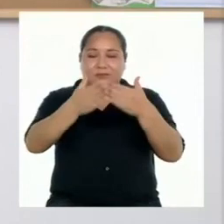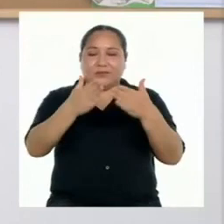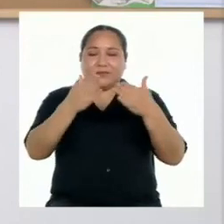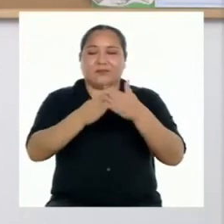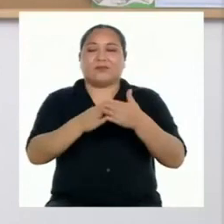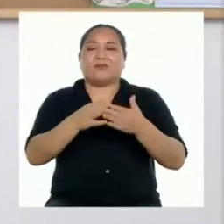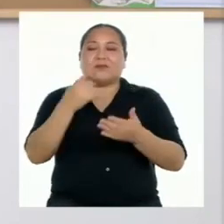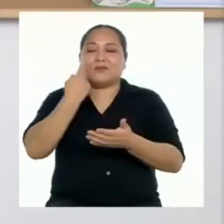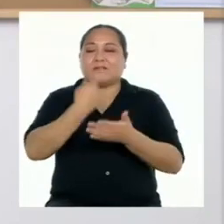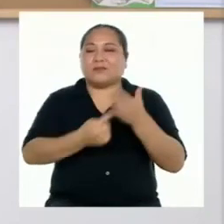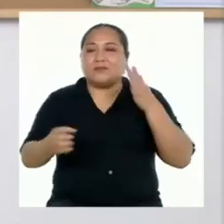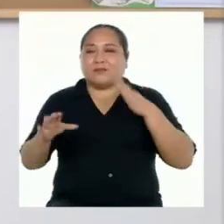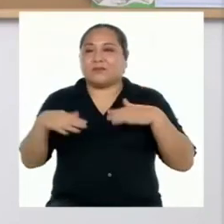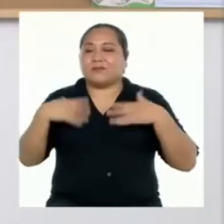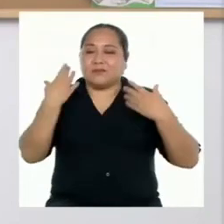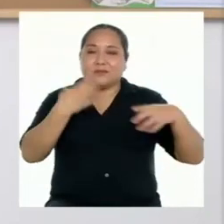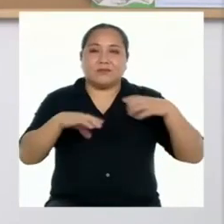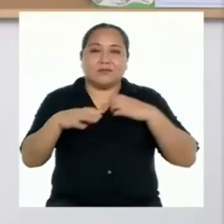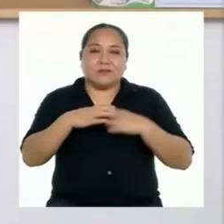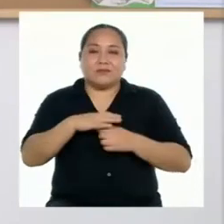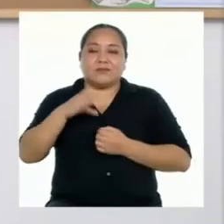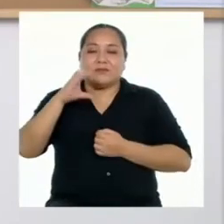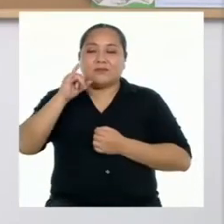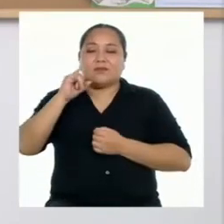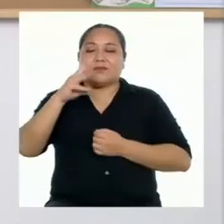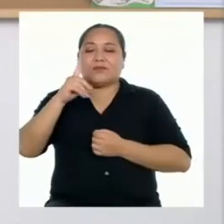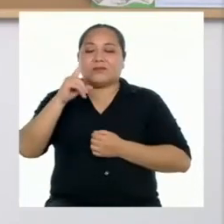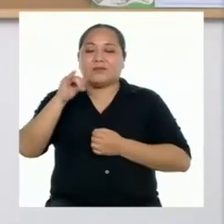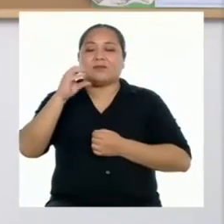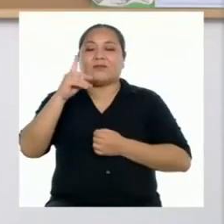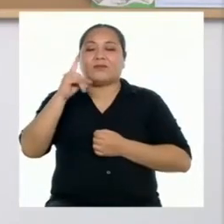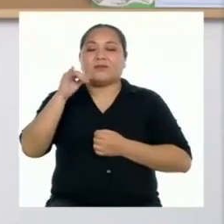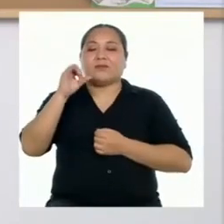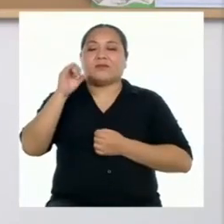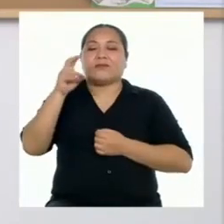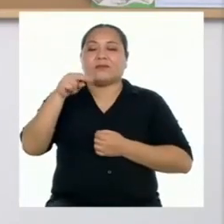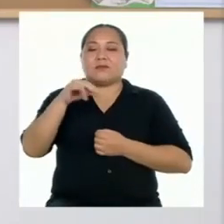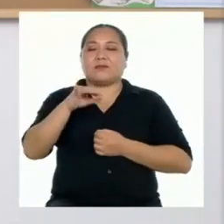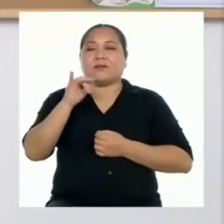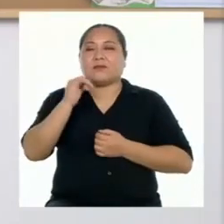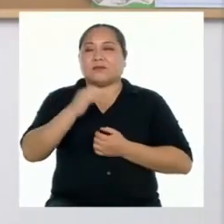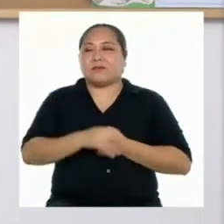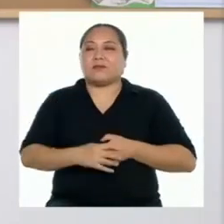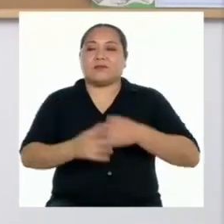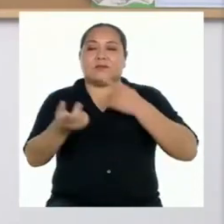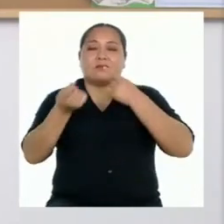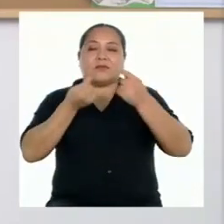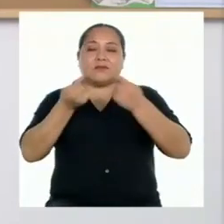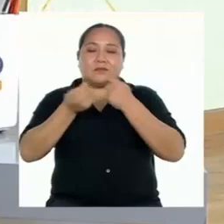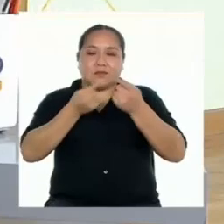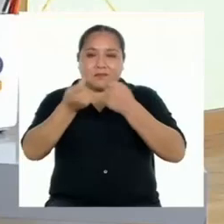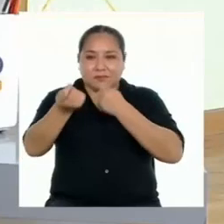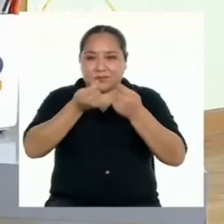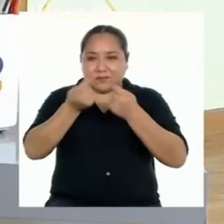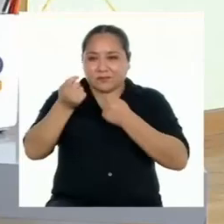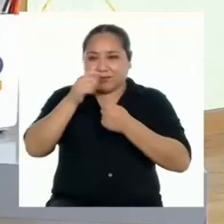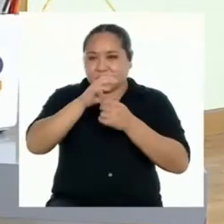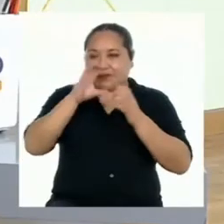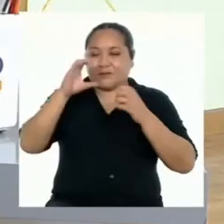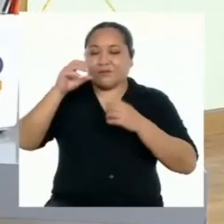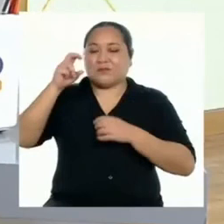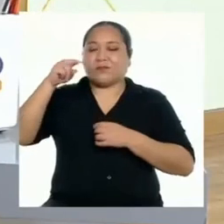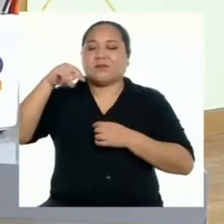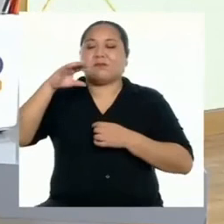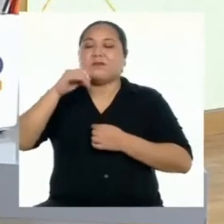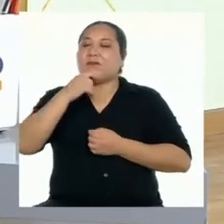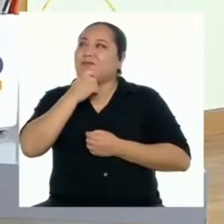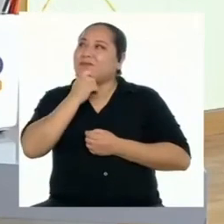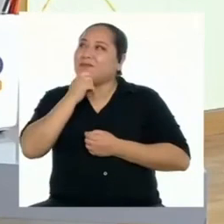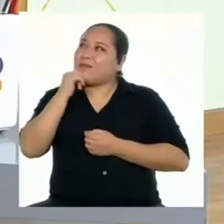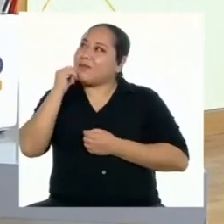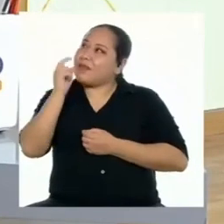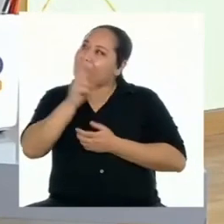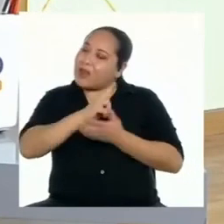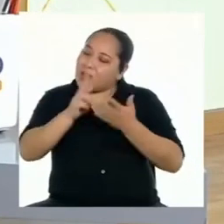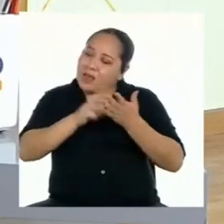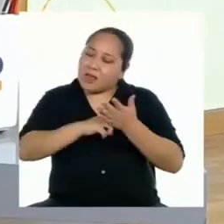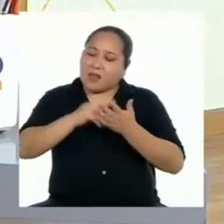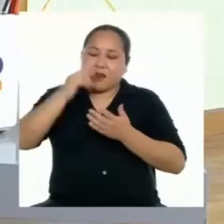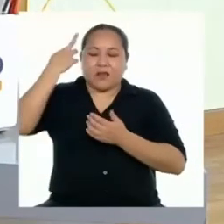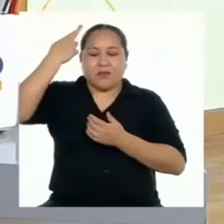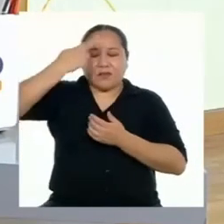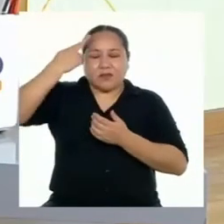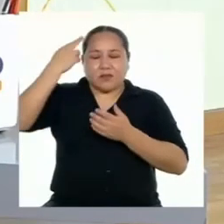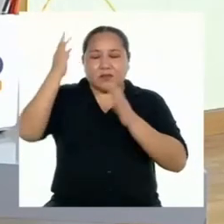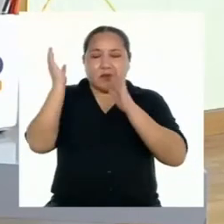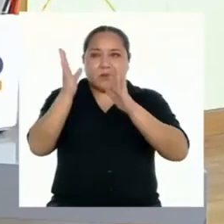sobre qué puede hacer la ciudadanía para involucrarse en la gestión de sus cuencas. Luego de leer, reflexionar y